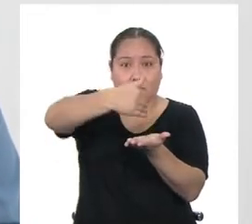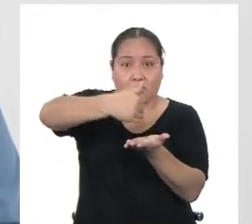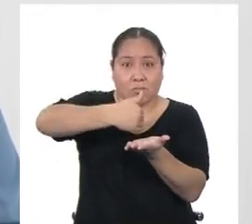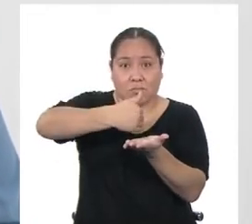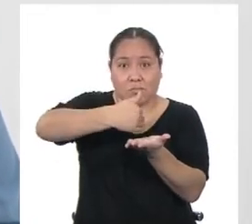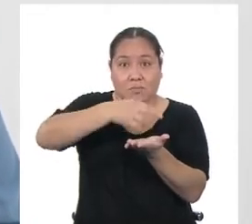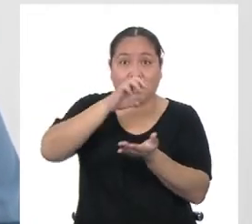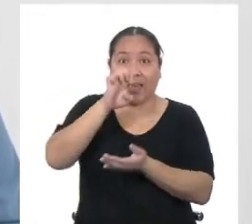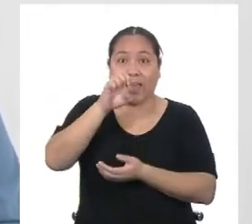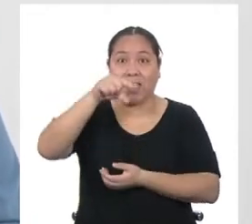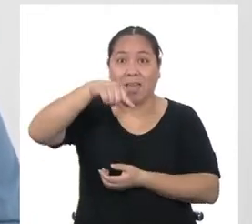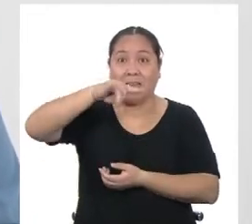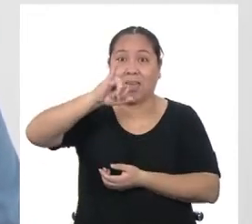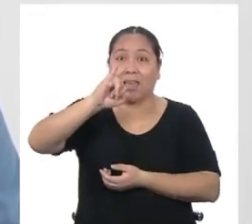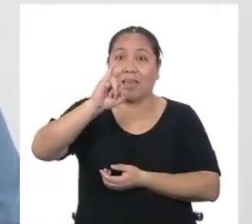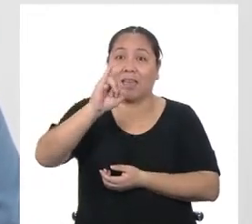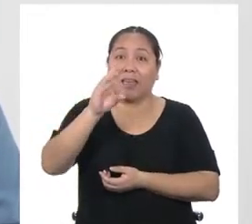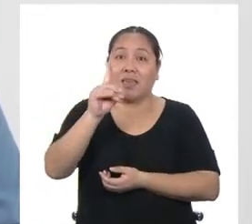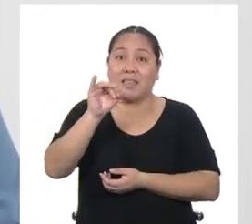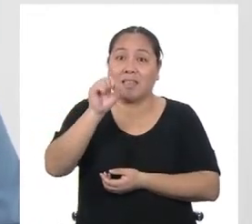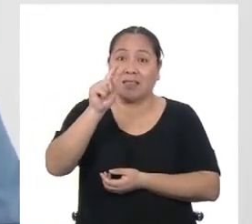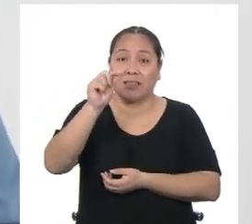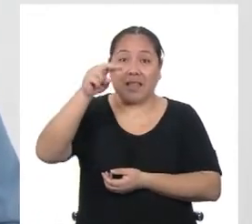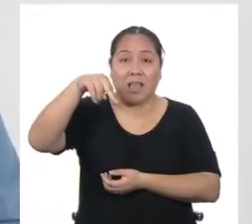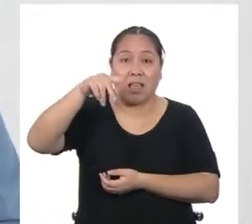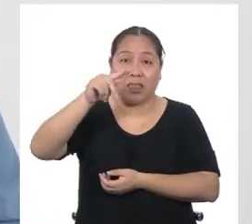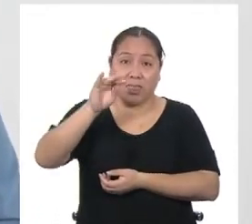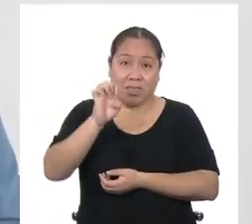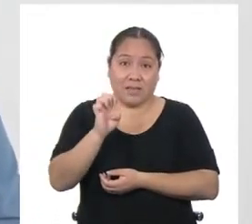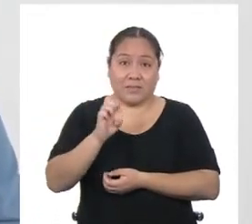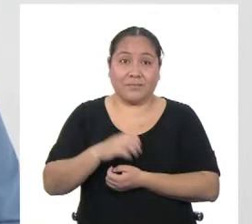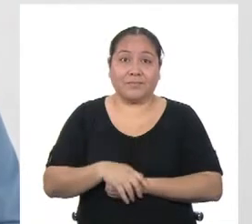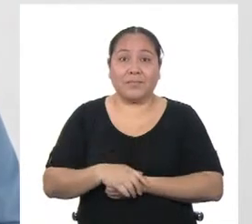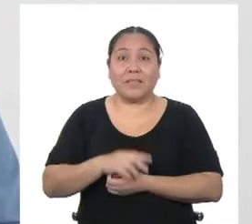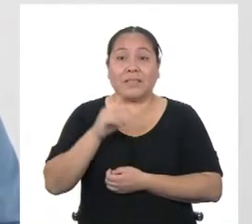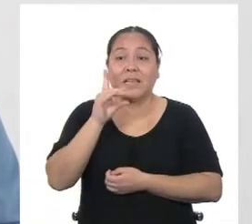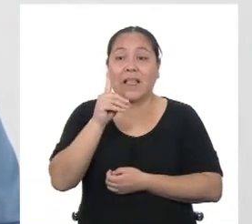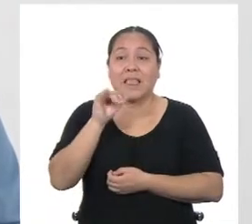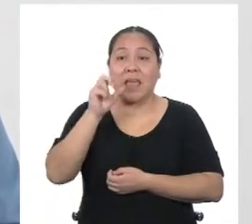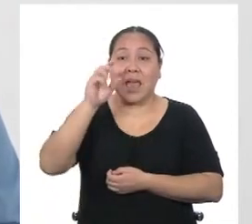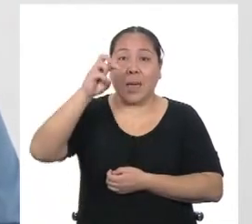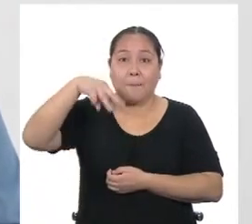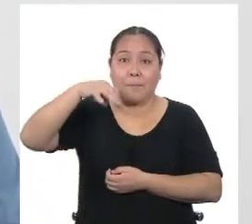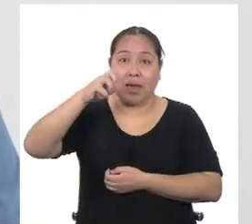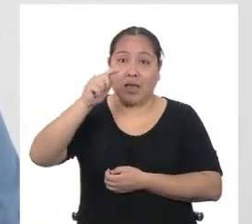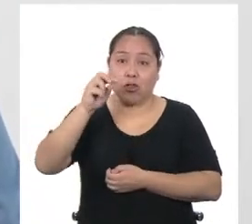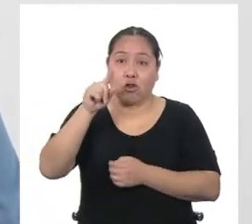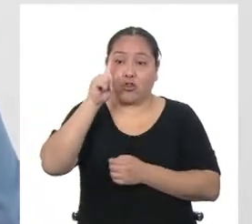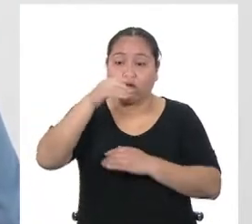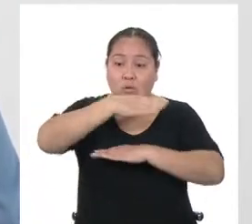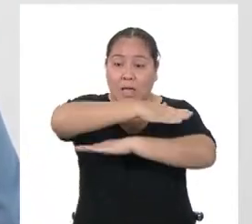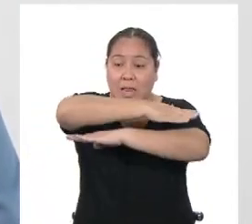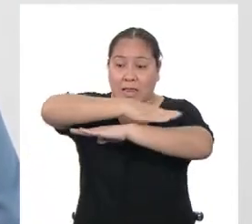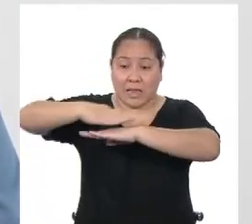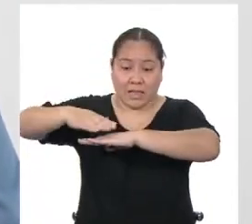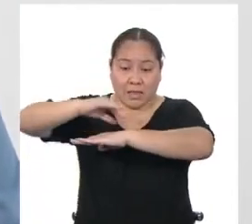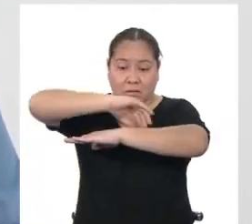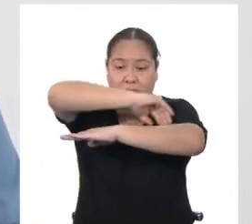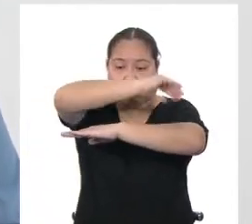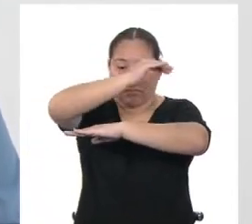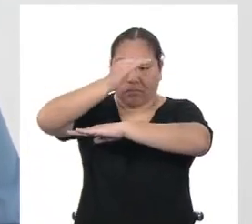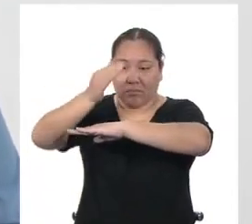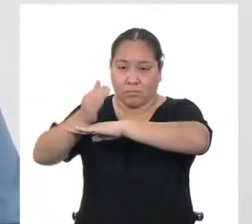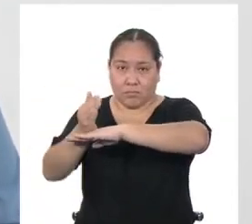que está a la misma distancia. Si el diámetro es un segmento de recta que pasa por el centro